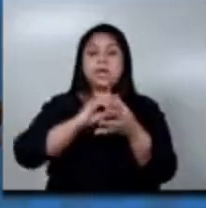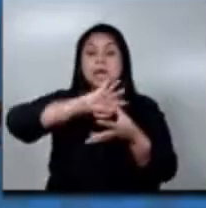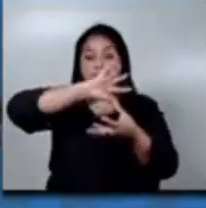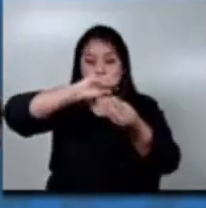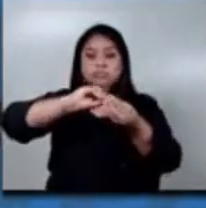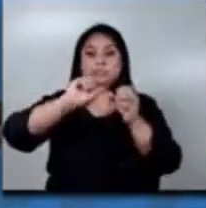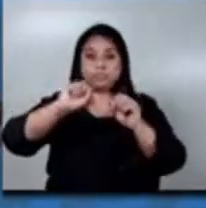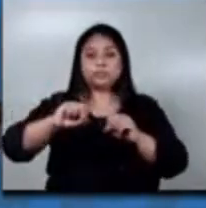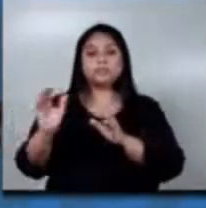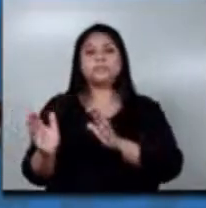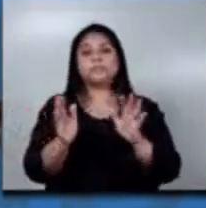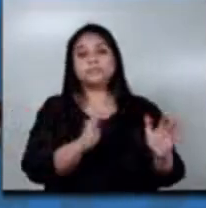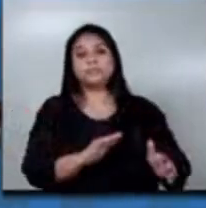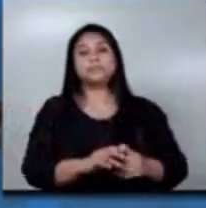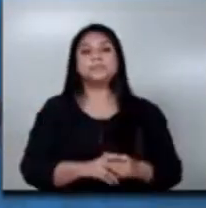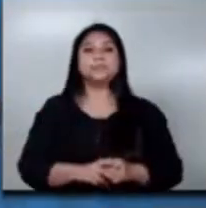¿Podemos continuar?